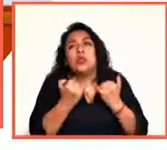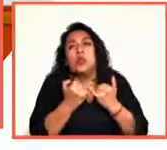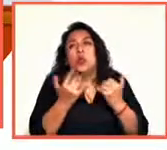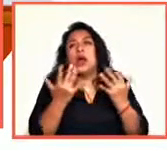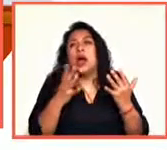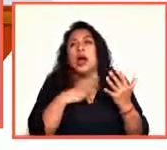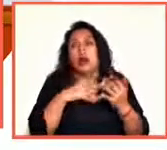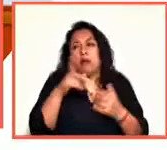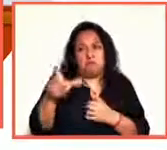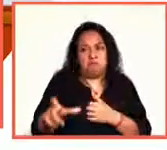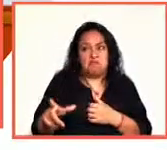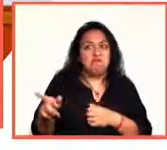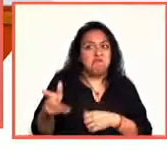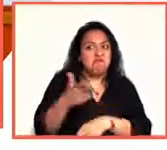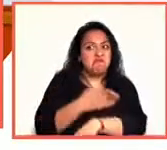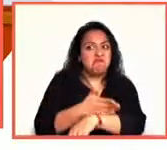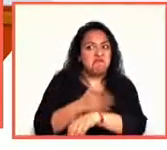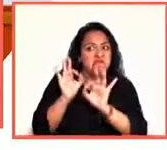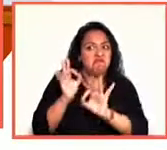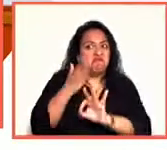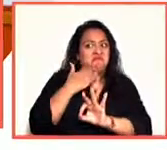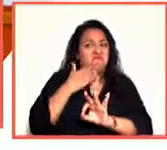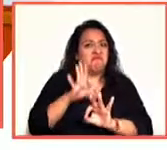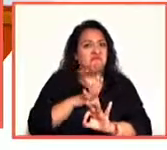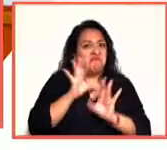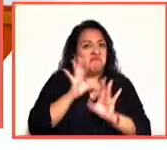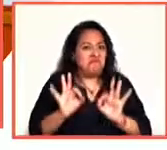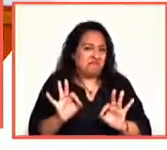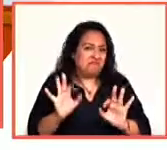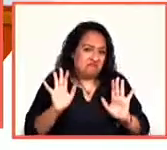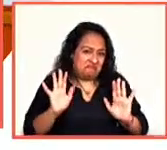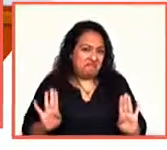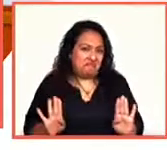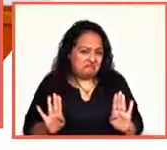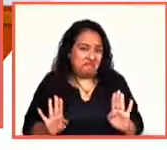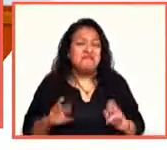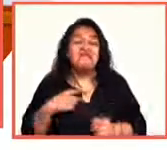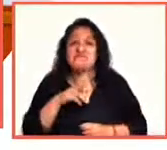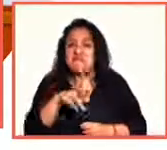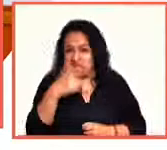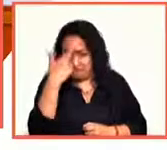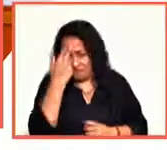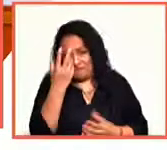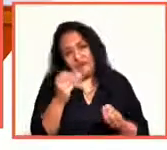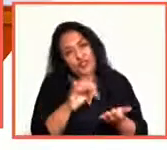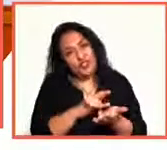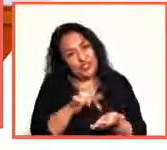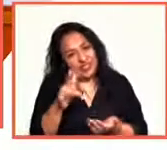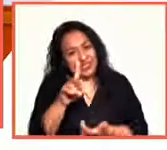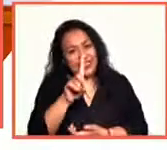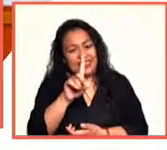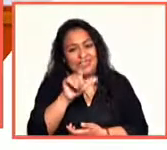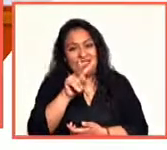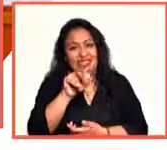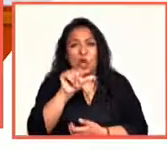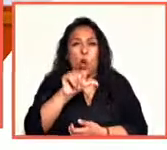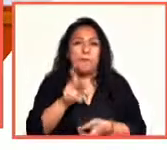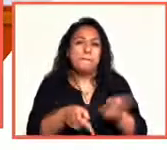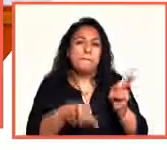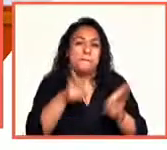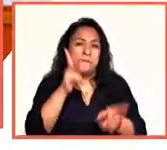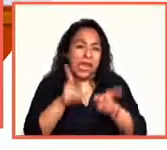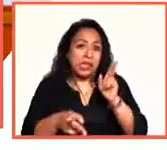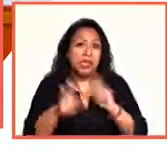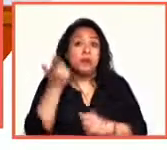de una gente, tiene buena madera, ¿sí? Sí. Efectivamente. Pues muchísimas gracias, David, por esta conversación, que